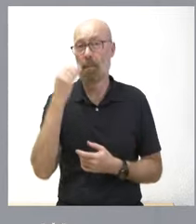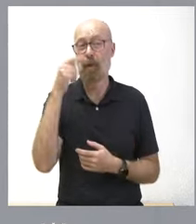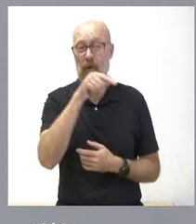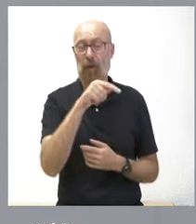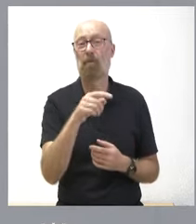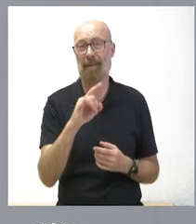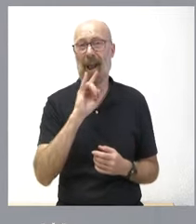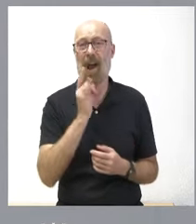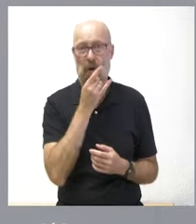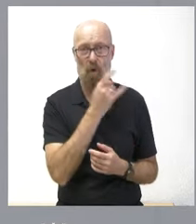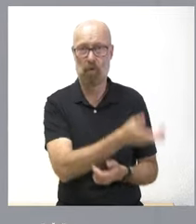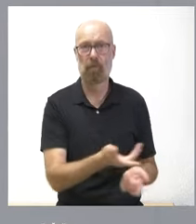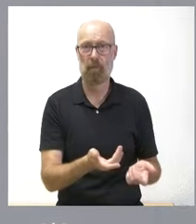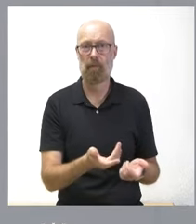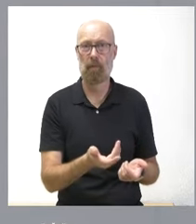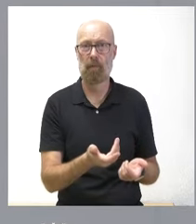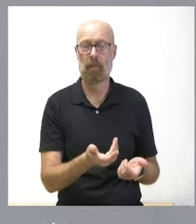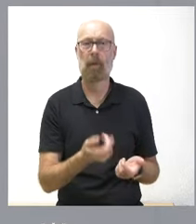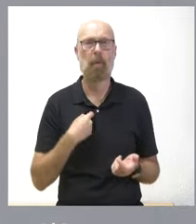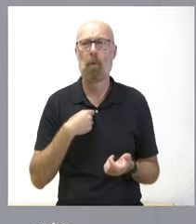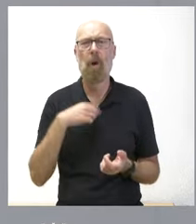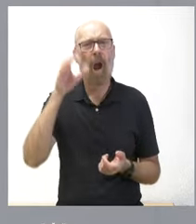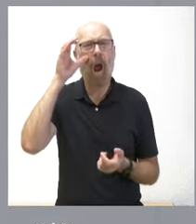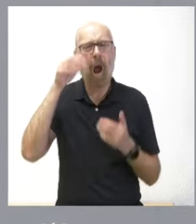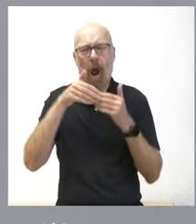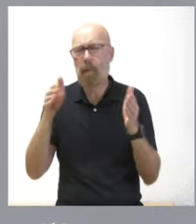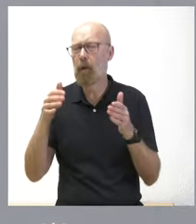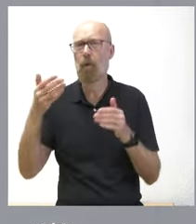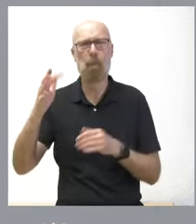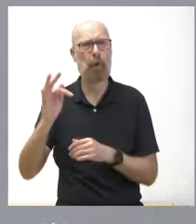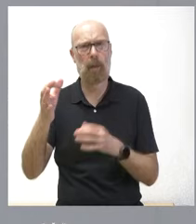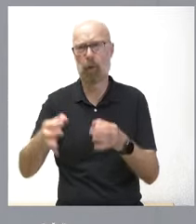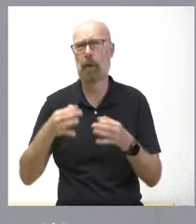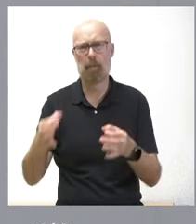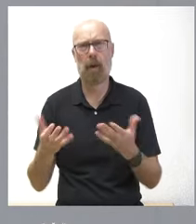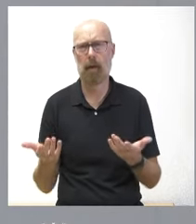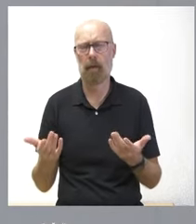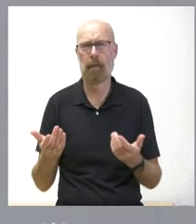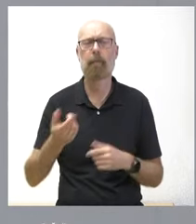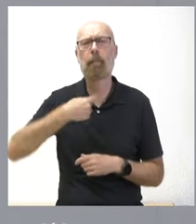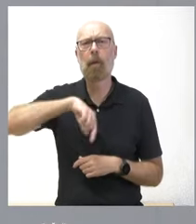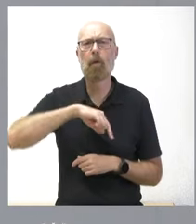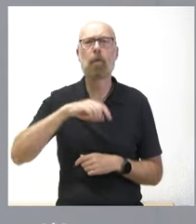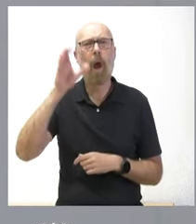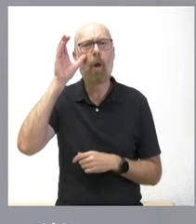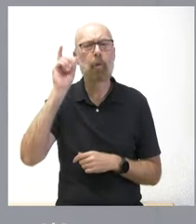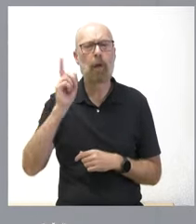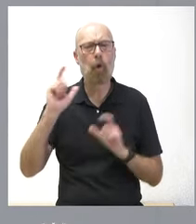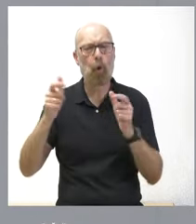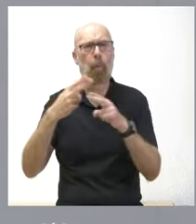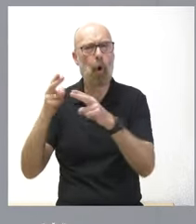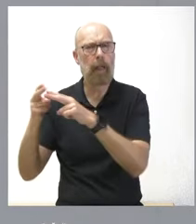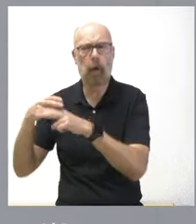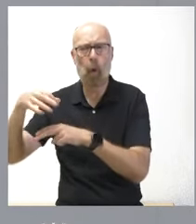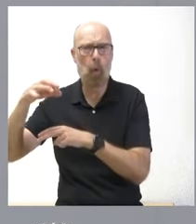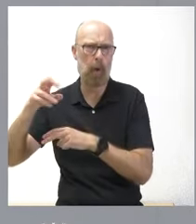error. Porque escuchar es positivo o ir es positivo. No vamos a escuchar solo a los partidos políticos, porque también